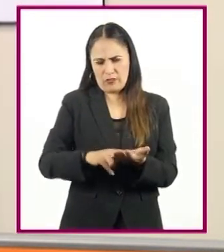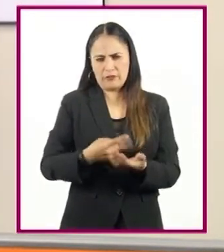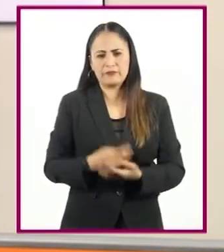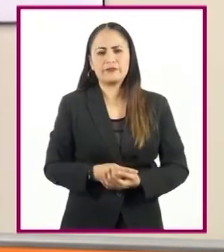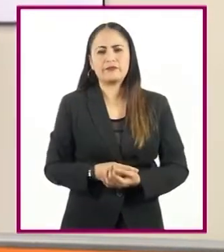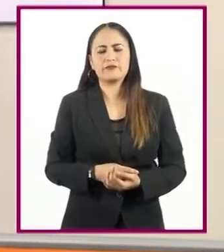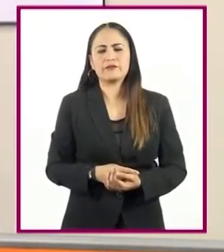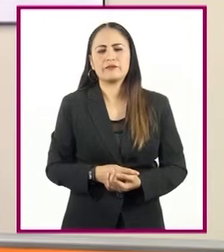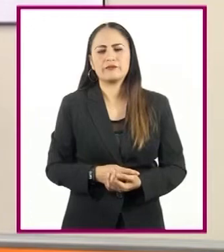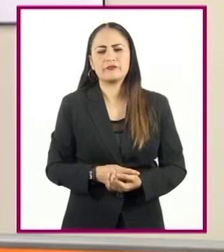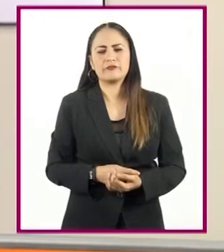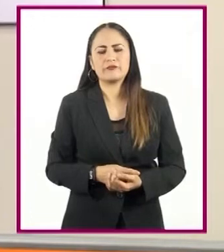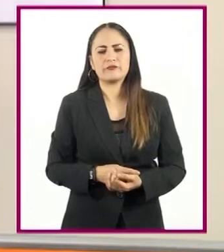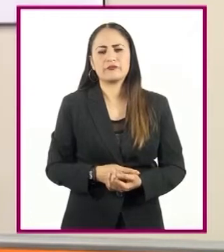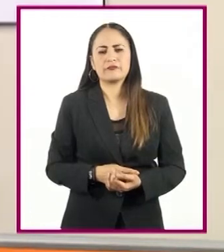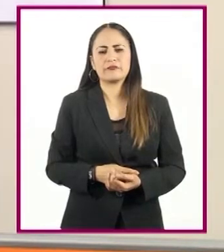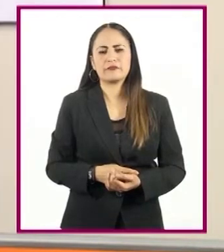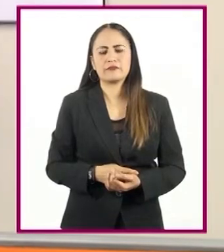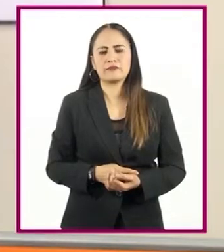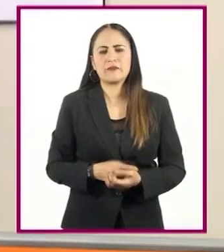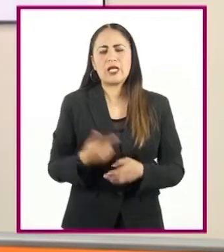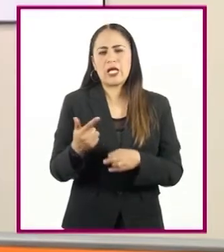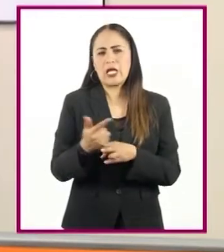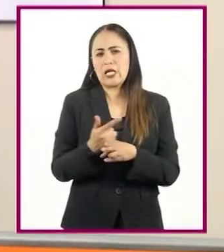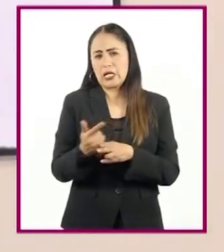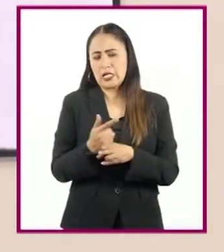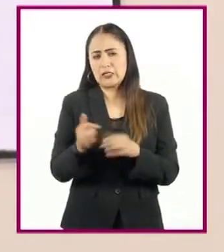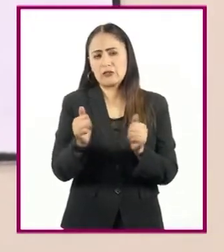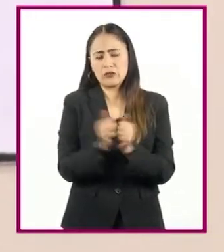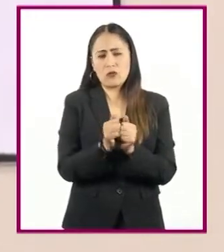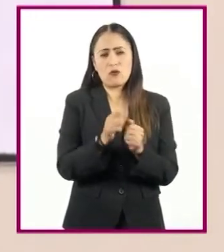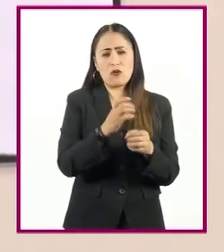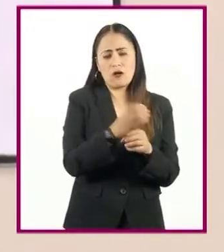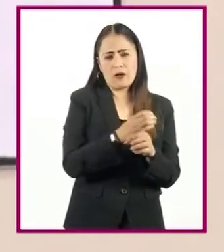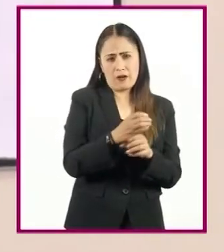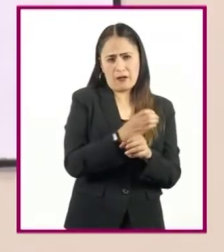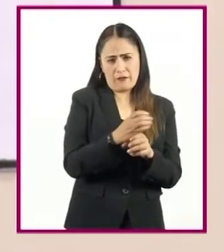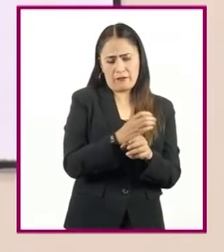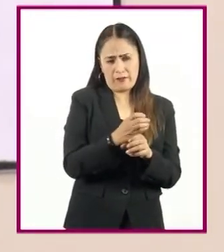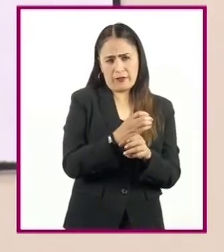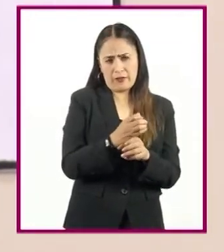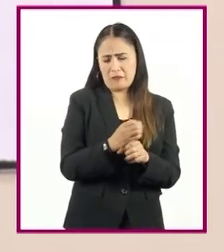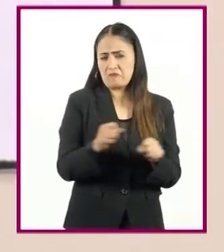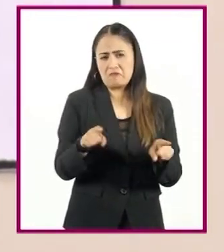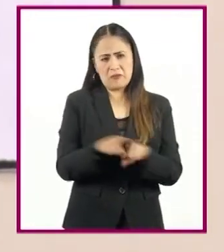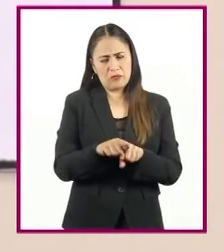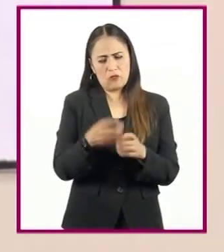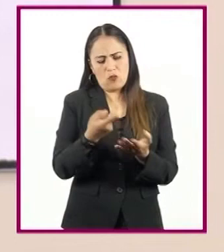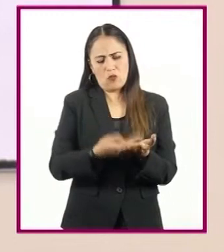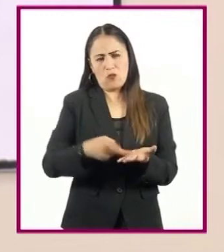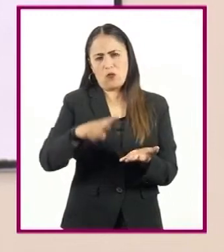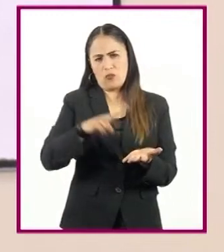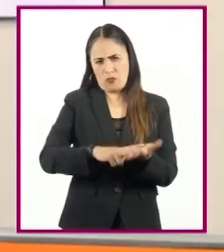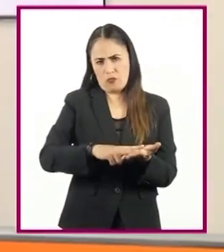Recesivo con gris o café con gris igual nos da combinado.